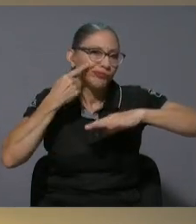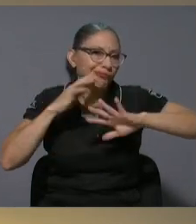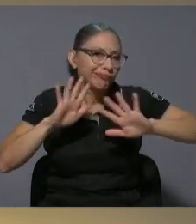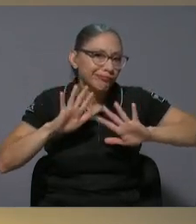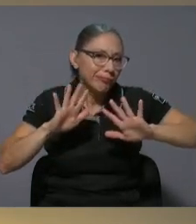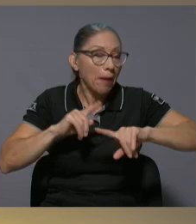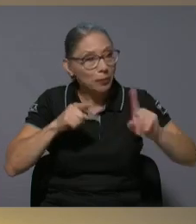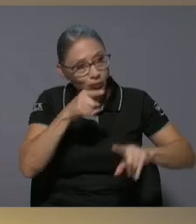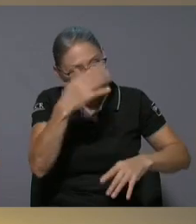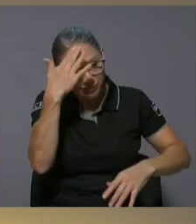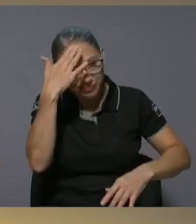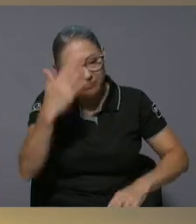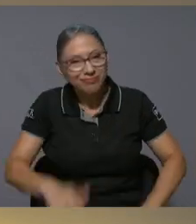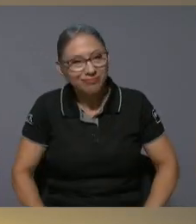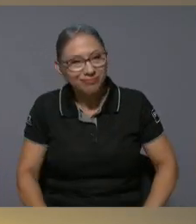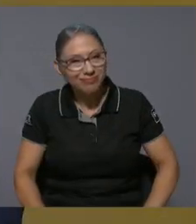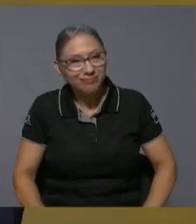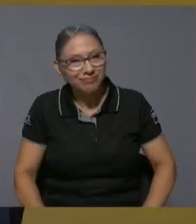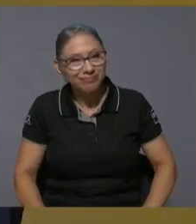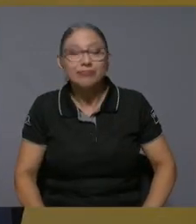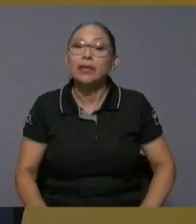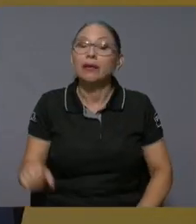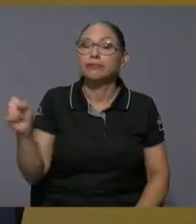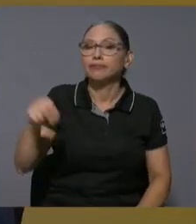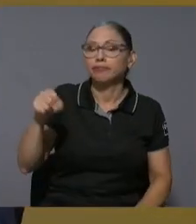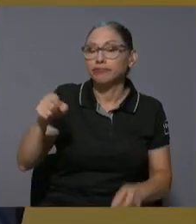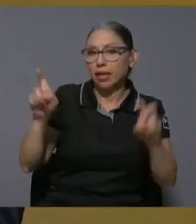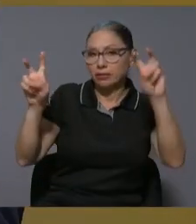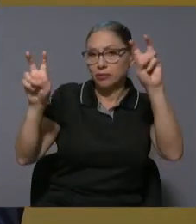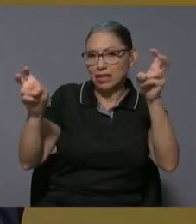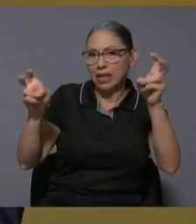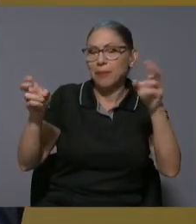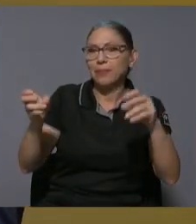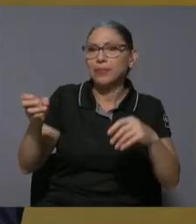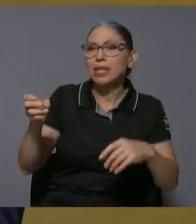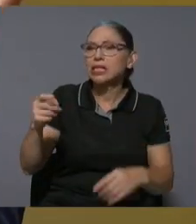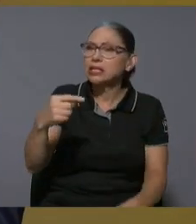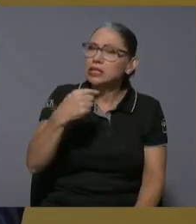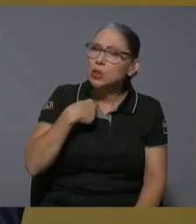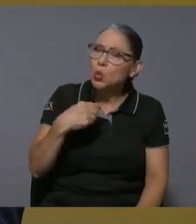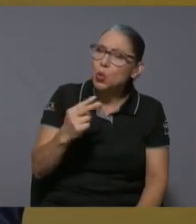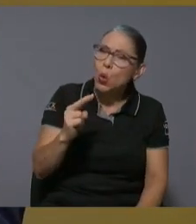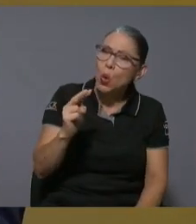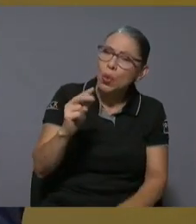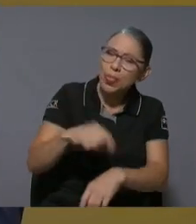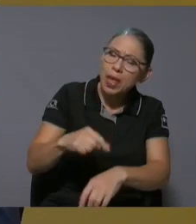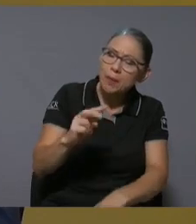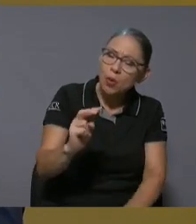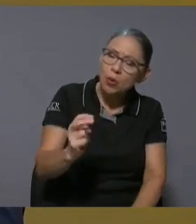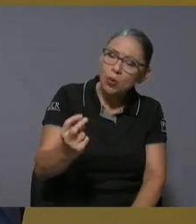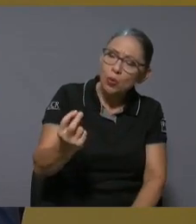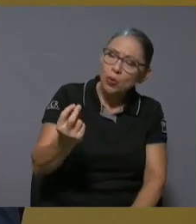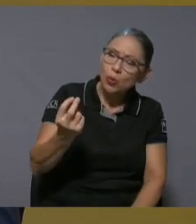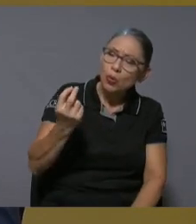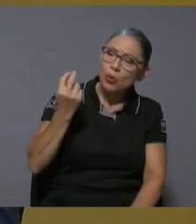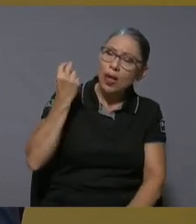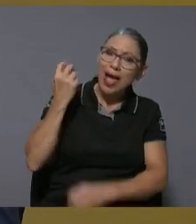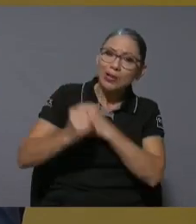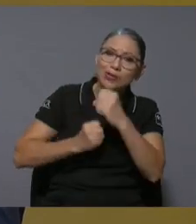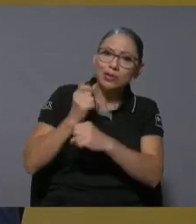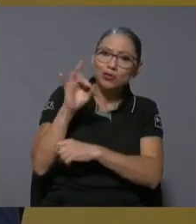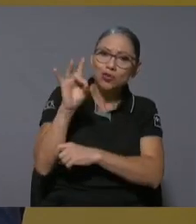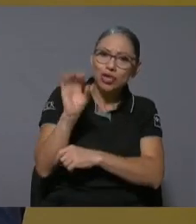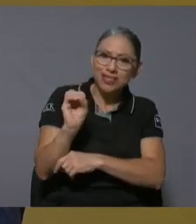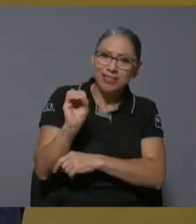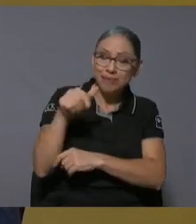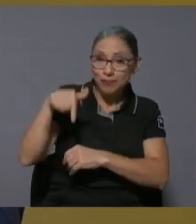usted si sabe por favor eso es un tema si uno se regresa poquito en el tiempo a los 80's cuando este país hizo un cambio